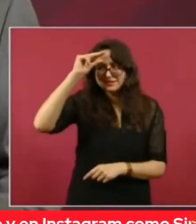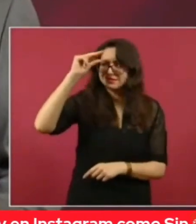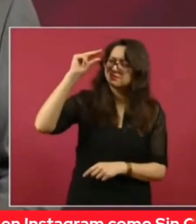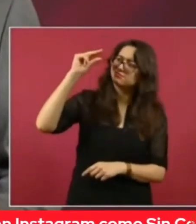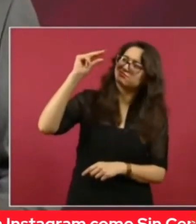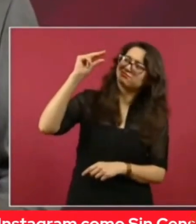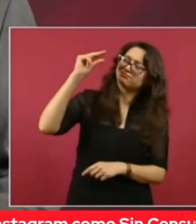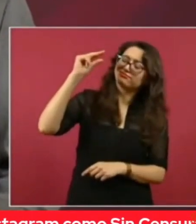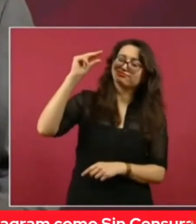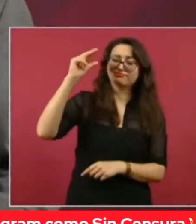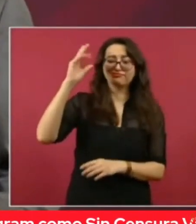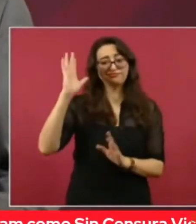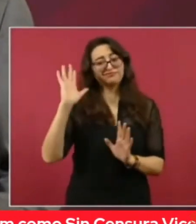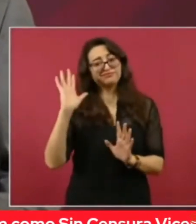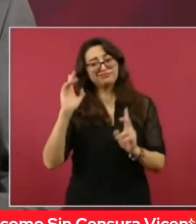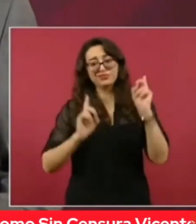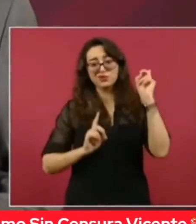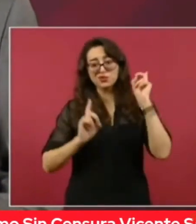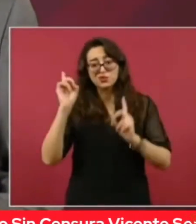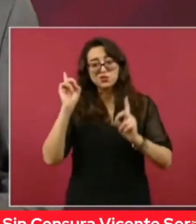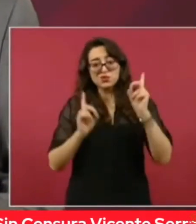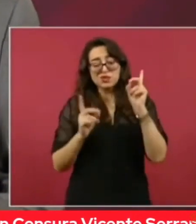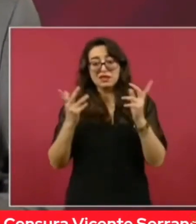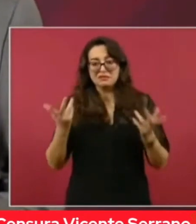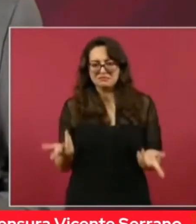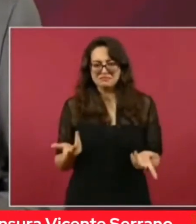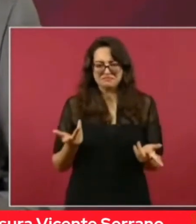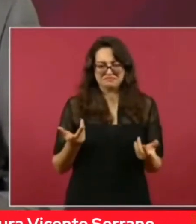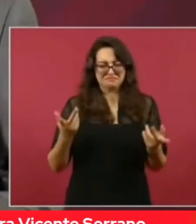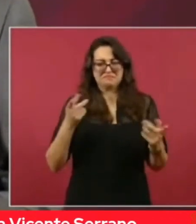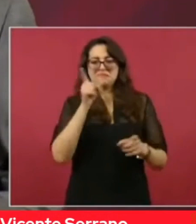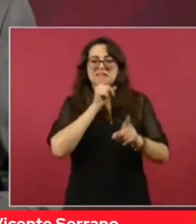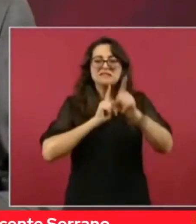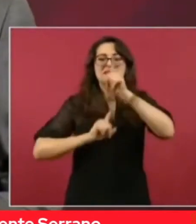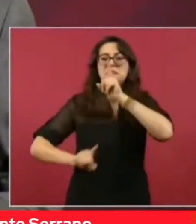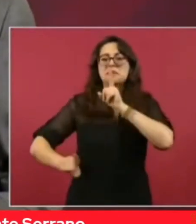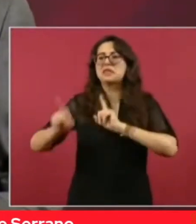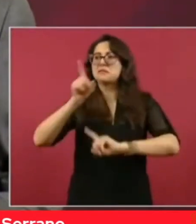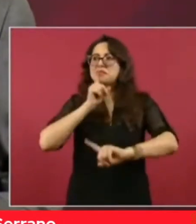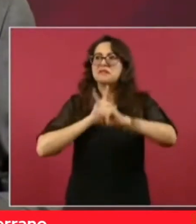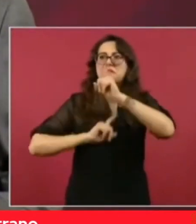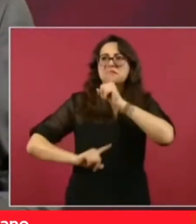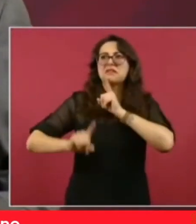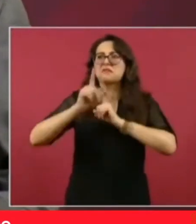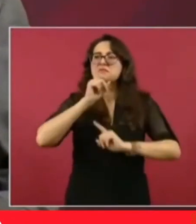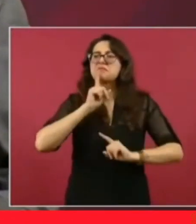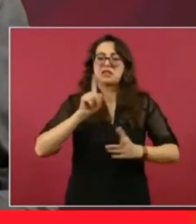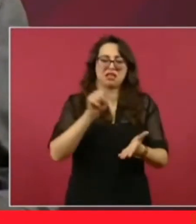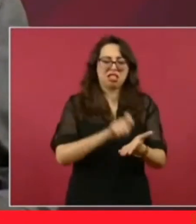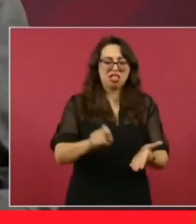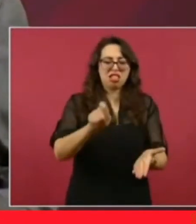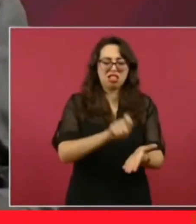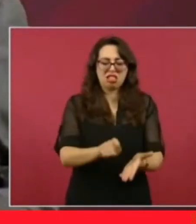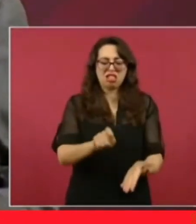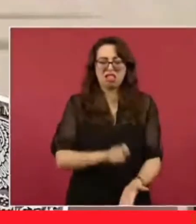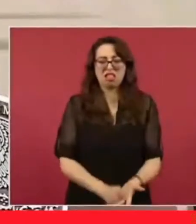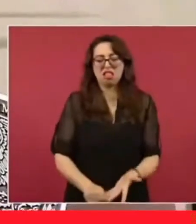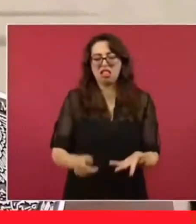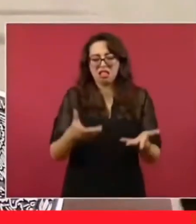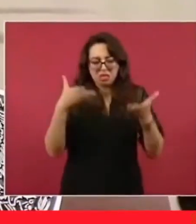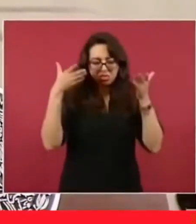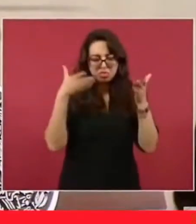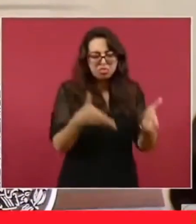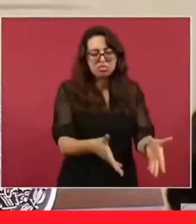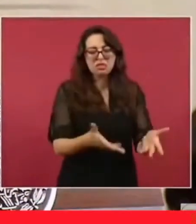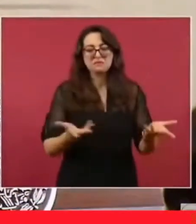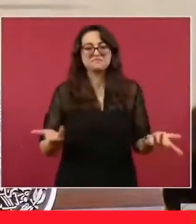porque quien se entrega por entero a la mentira, pierde la imaginación y el talento,